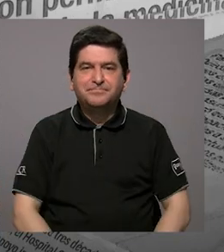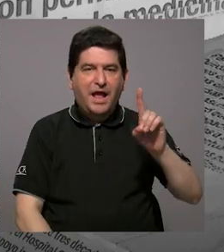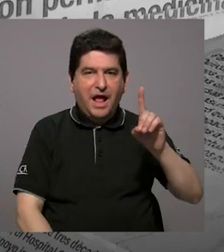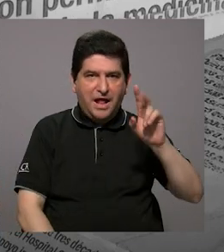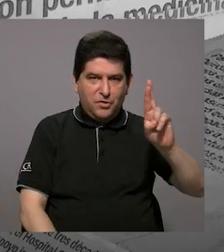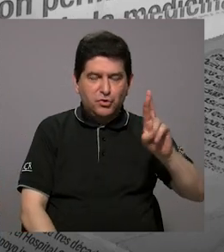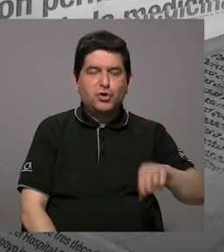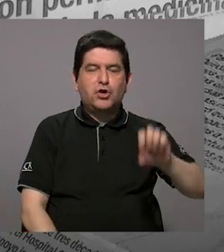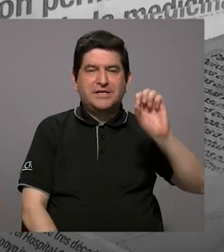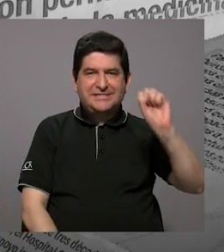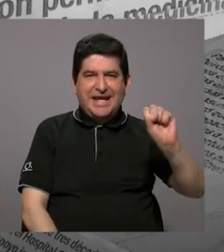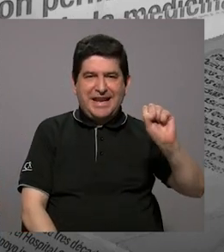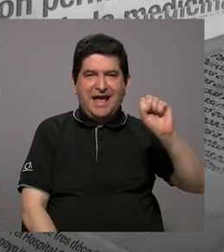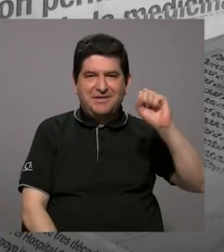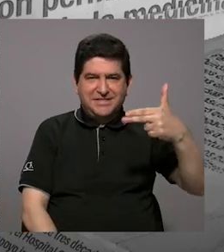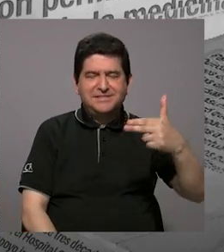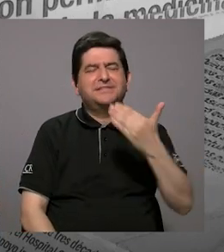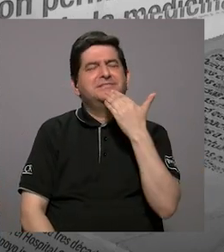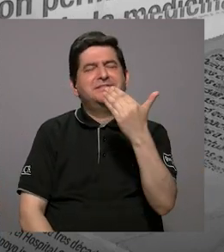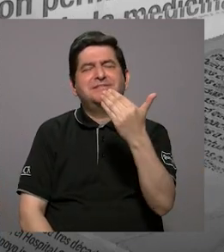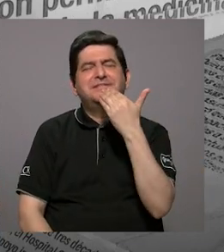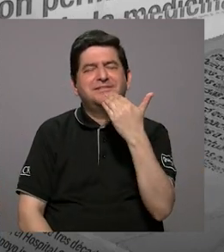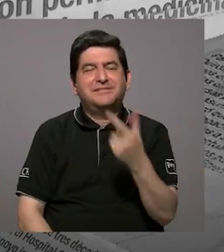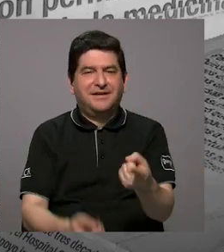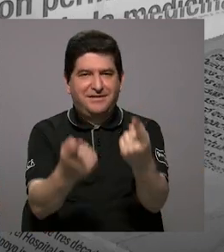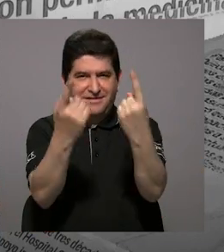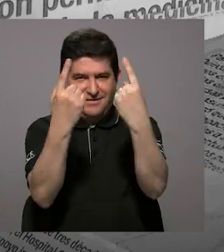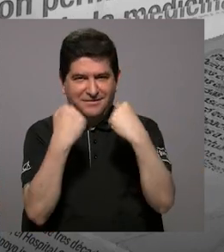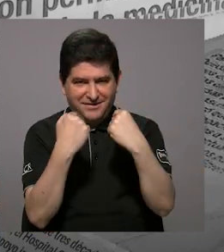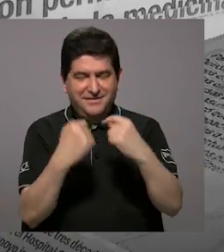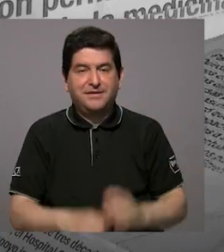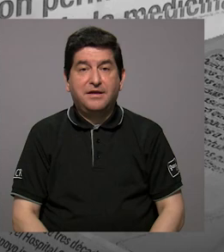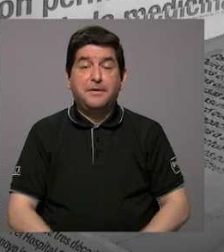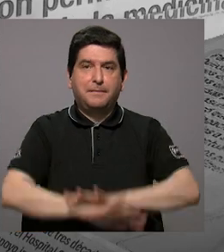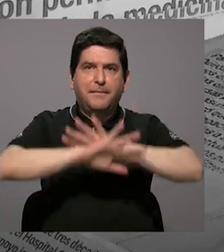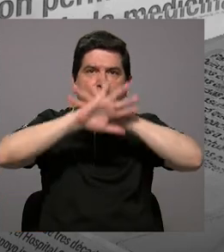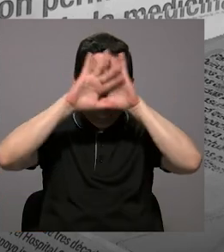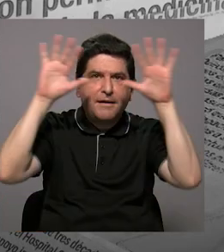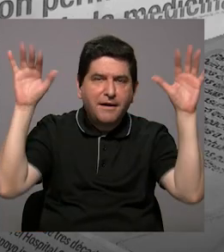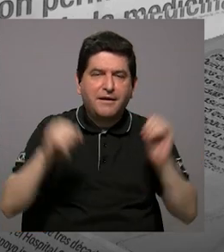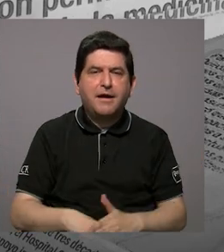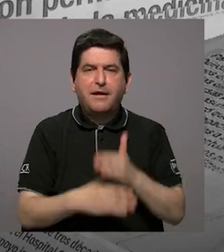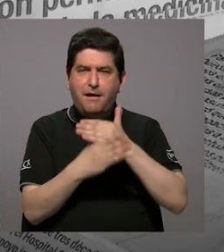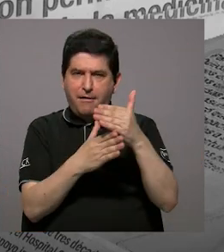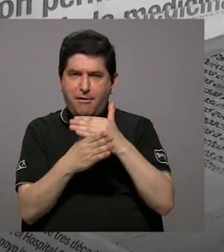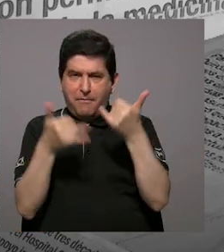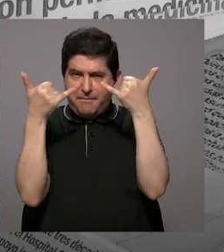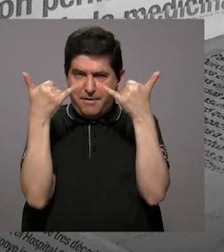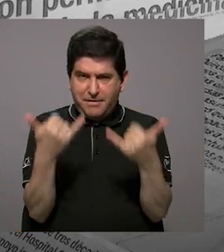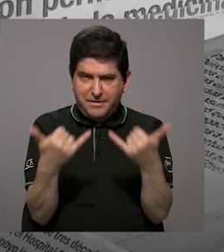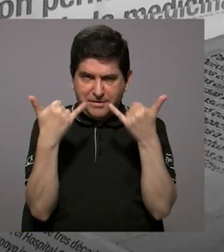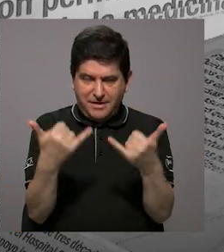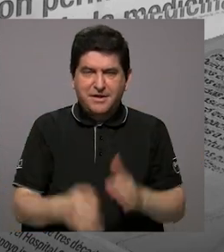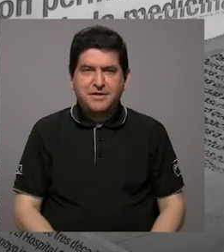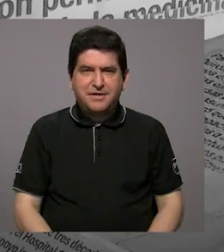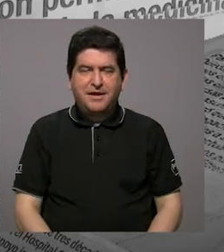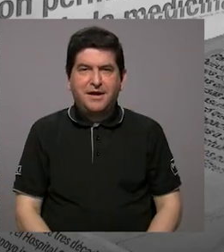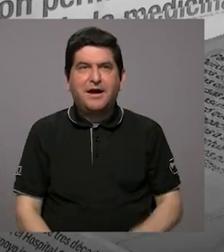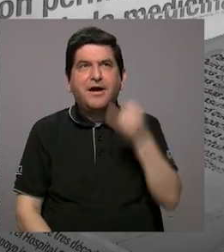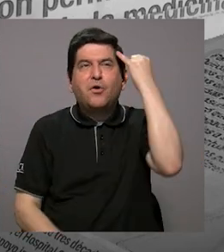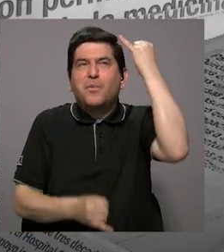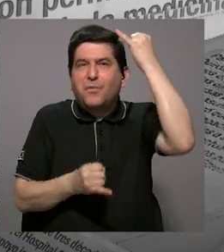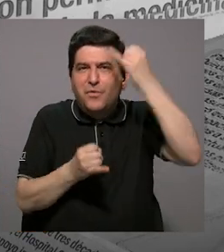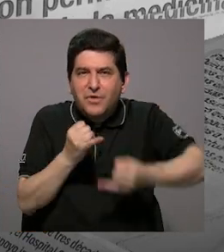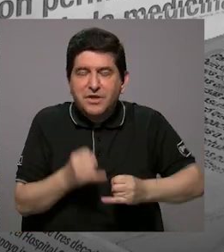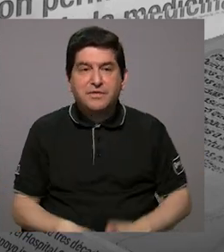Doctor Sanabria Chinchilla, le agradecemos mucho la presencia, haber aclarado, haber compartido ya como para un